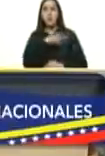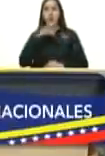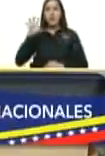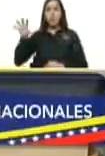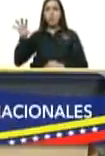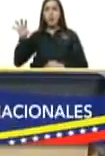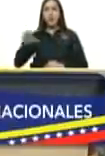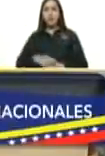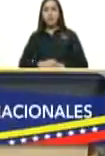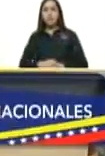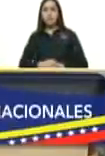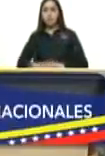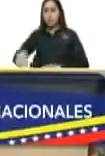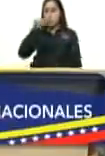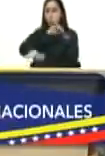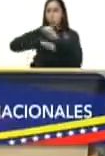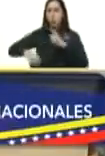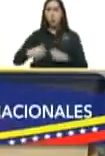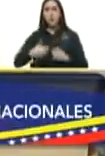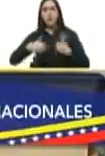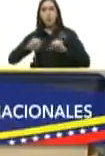contra la monarquía